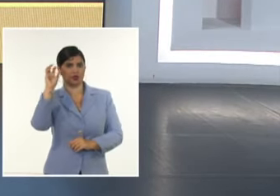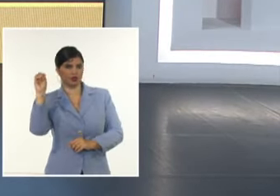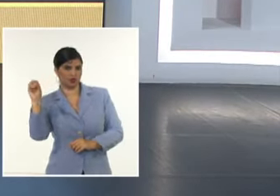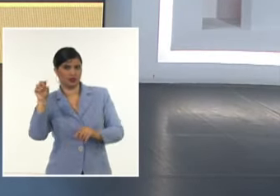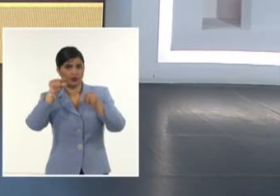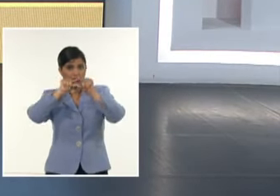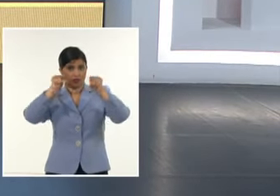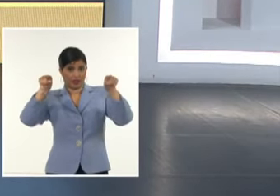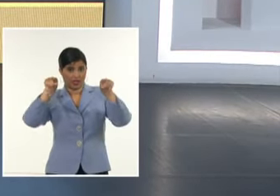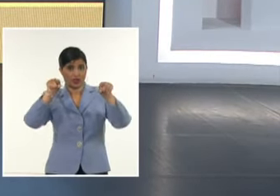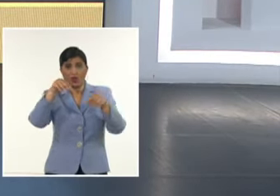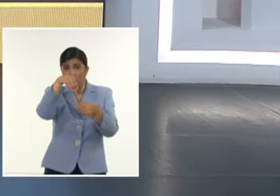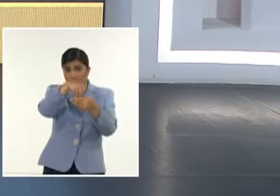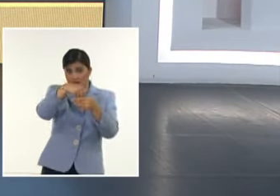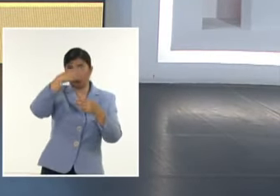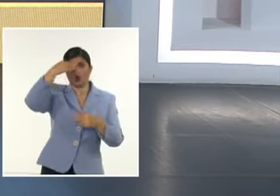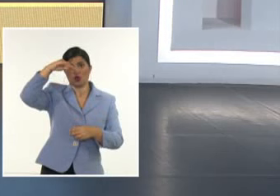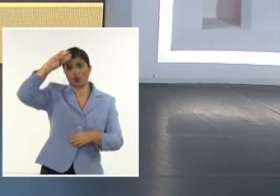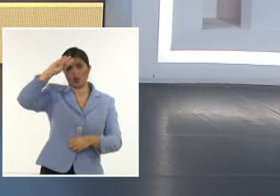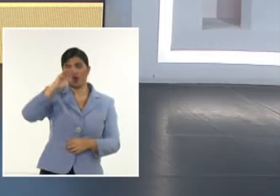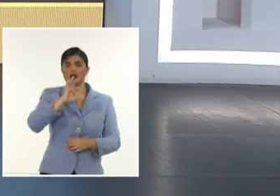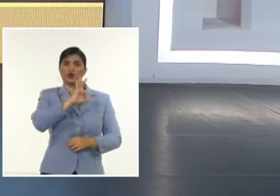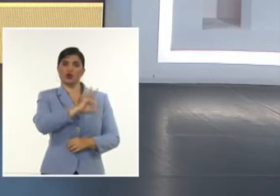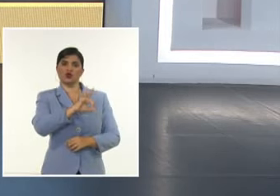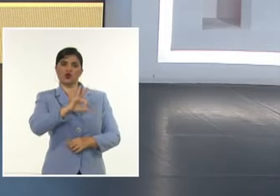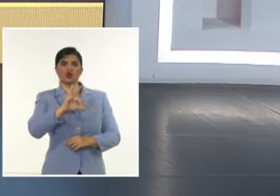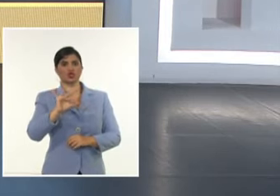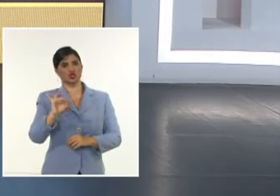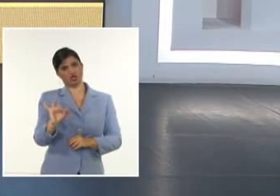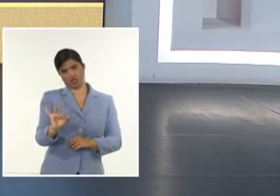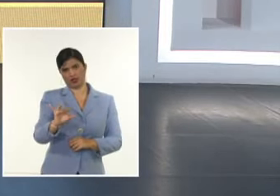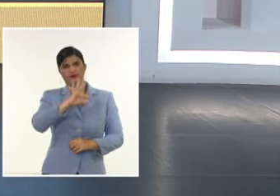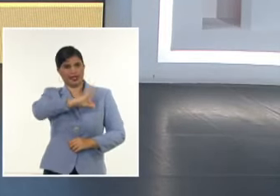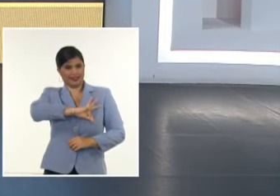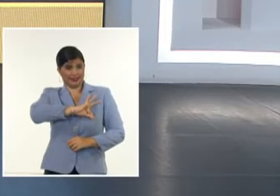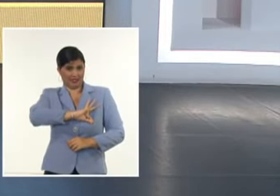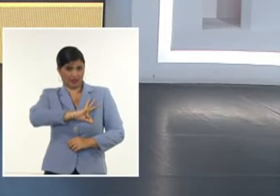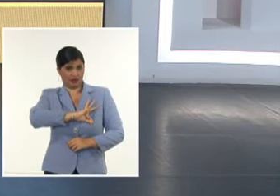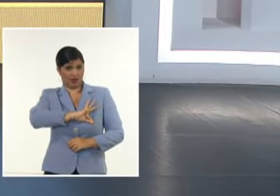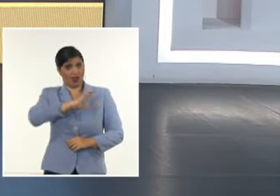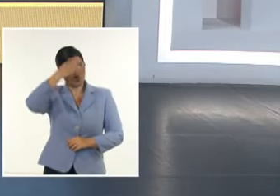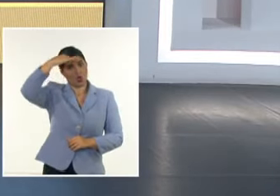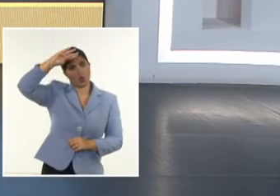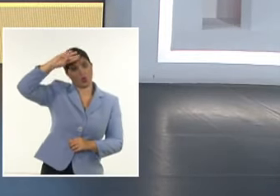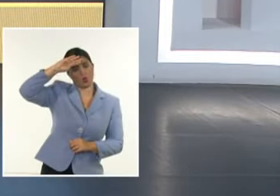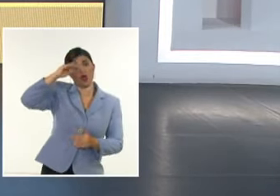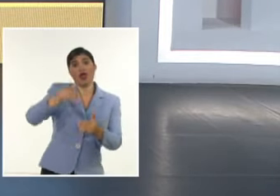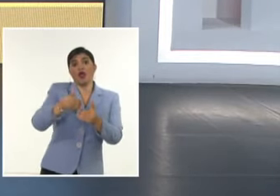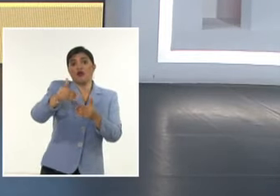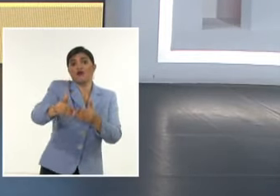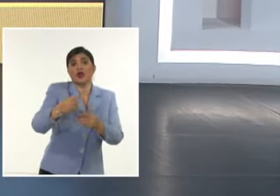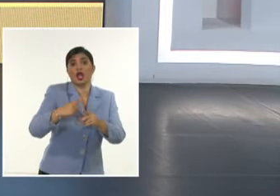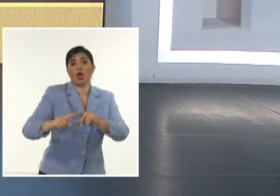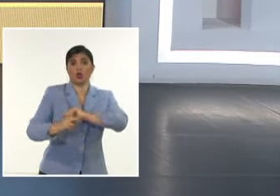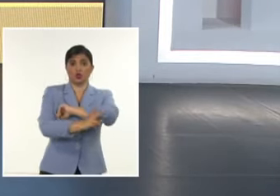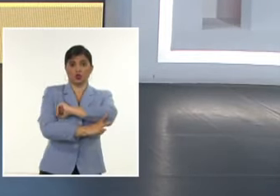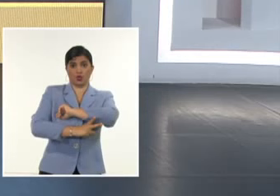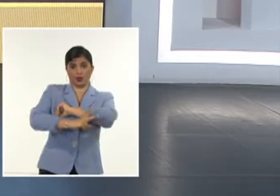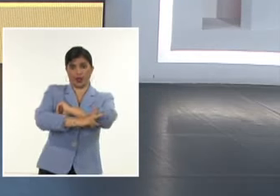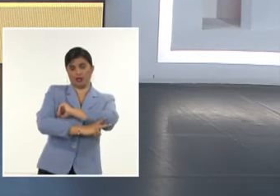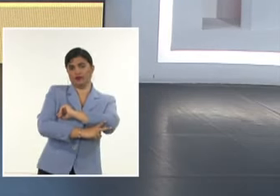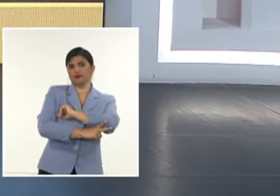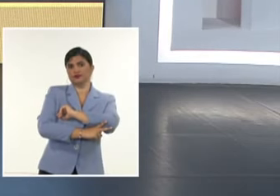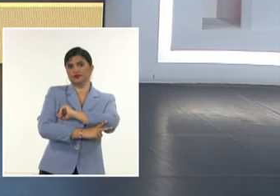887 Me refiero a lo que contempla nuestra área nacional Y fuera de nuestra plataforma, específicamente,